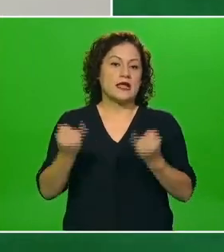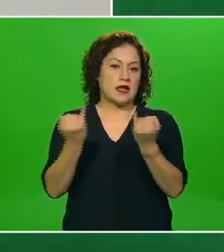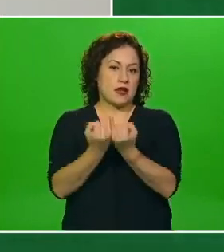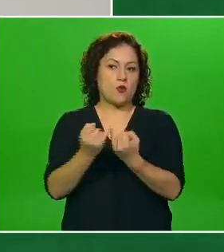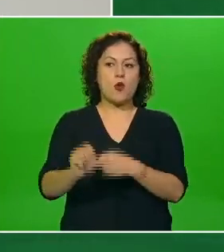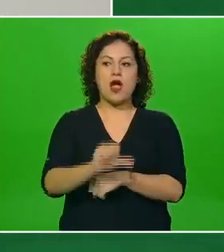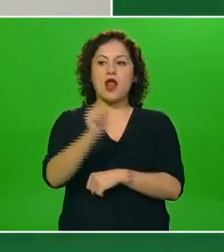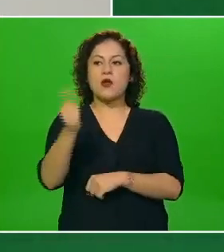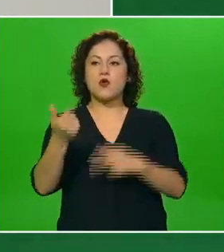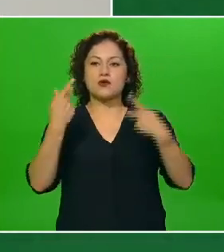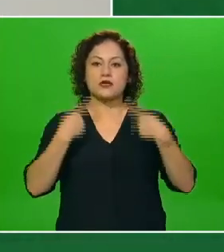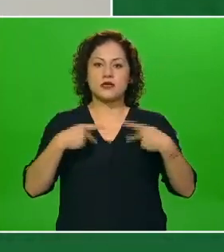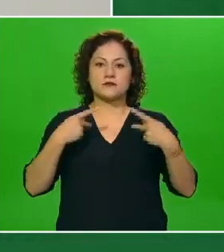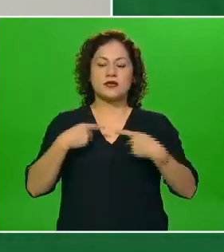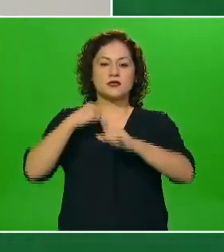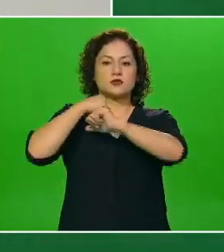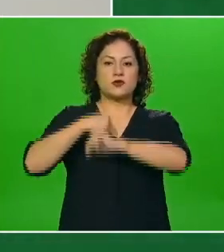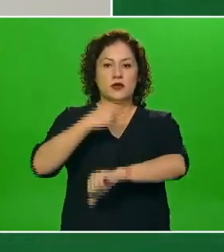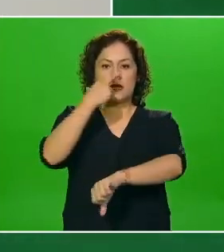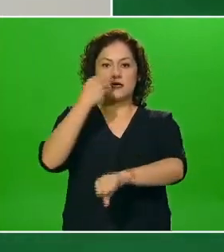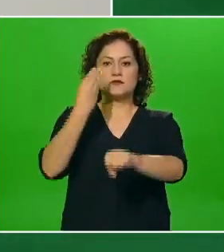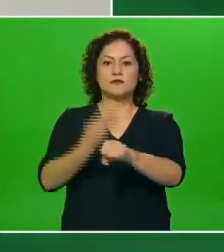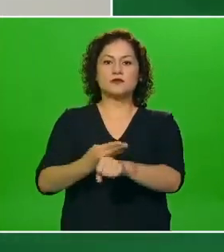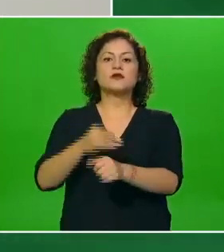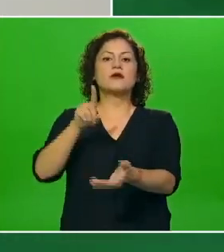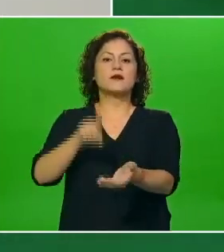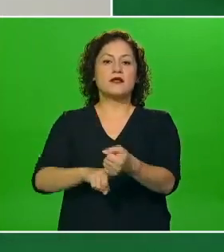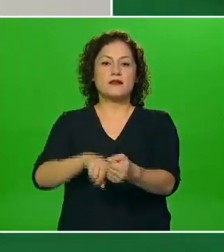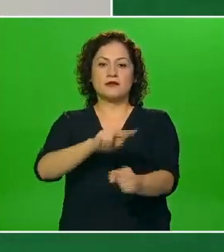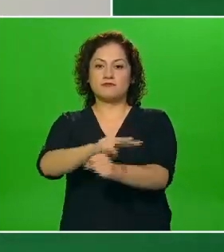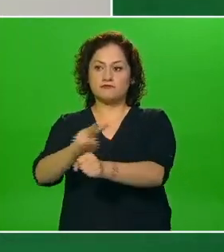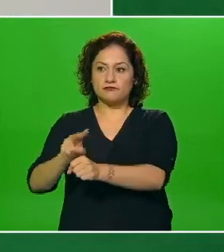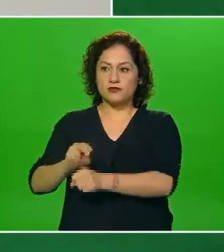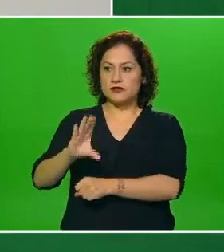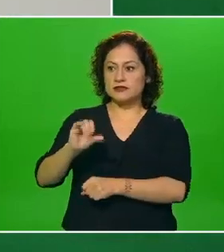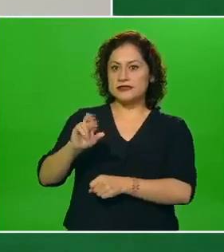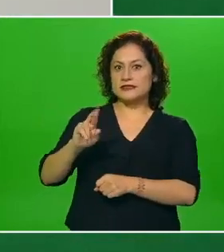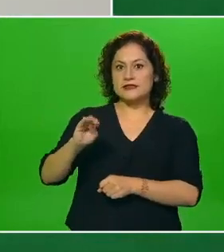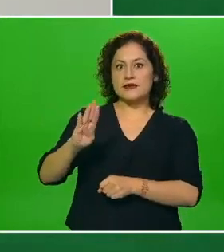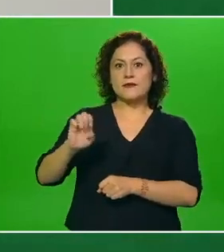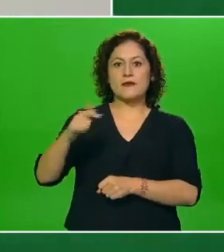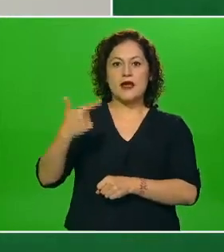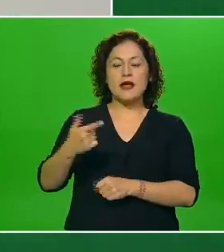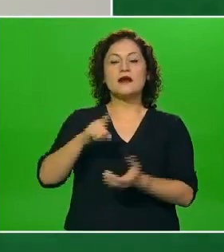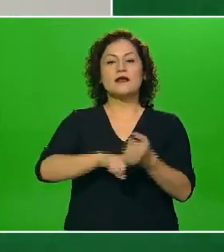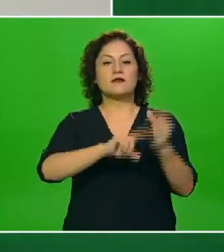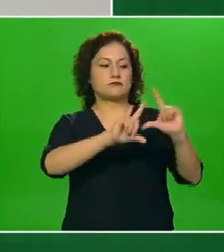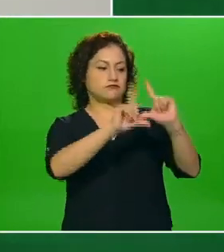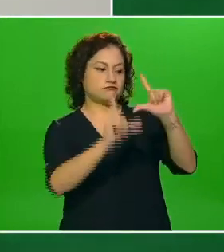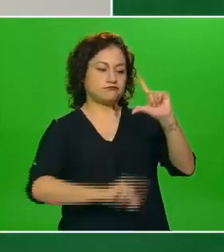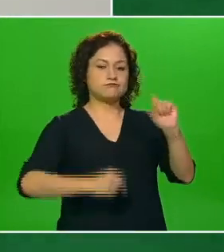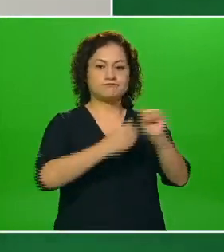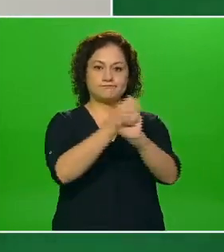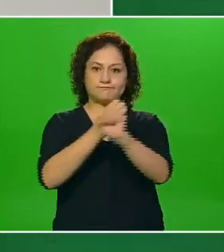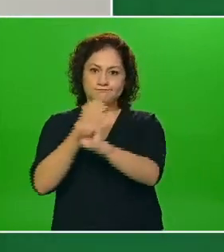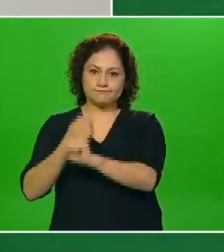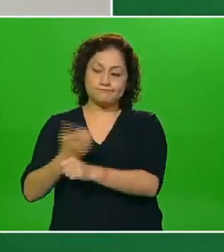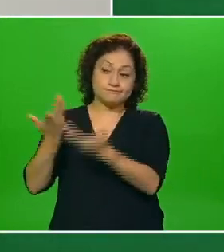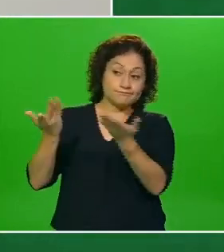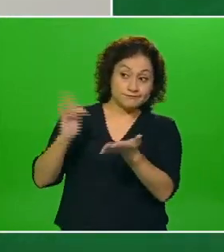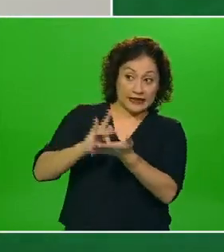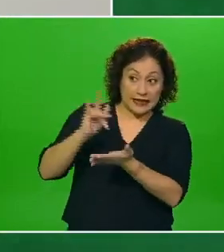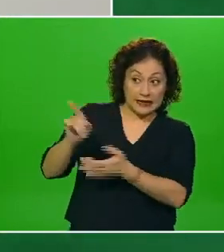responsables de la vigilancia epidemiológica del CISBET en las 32 entidades federativas muchas gracias doctor